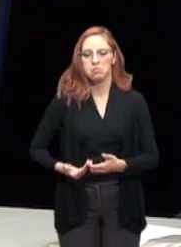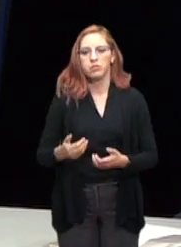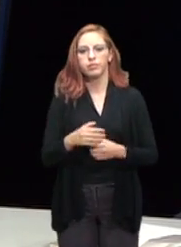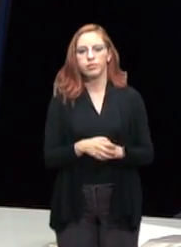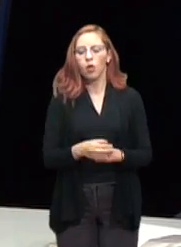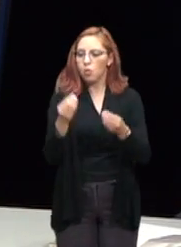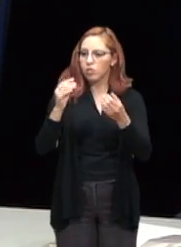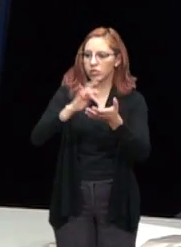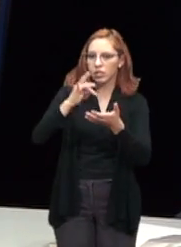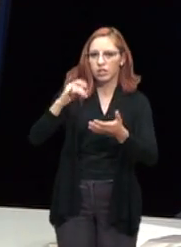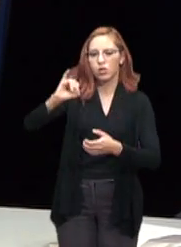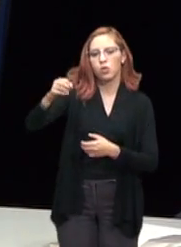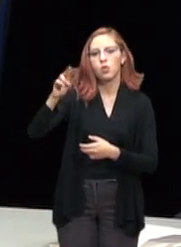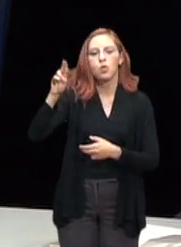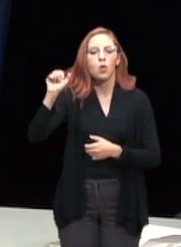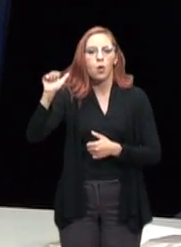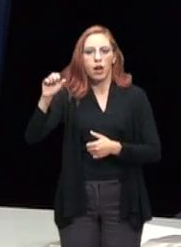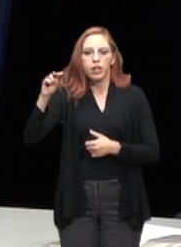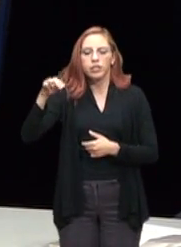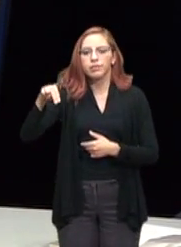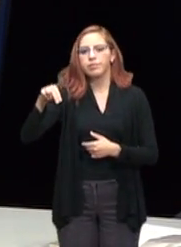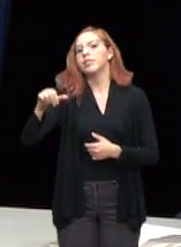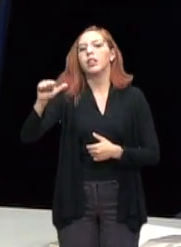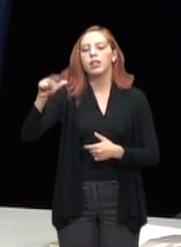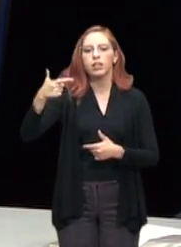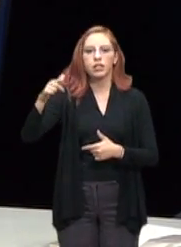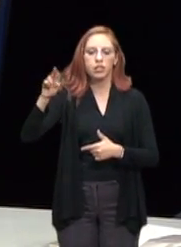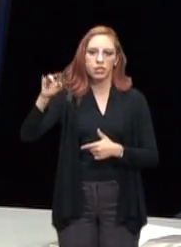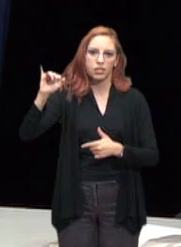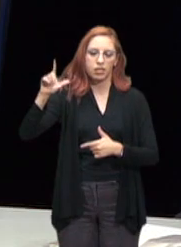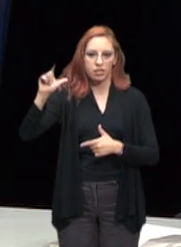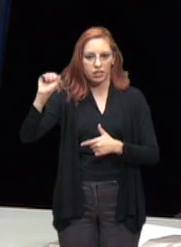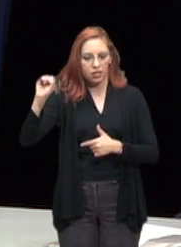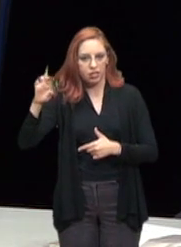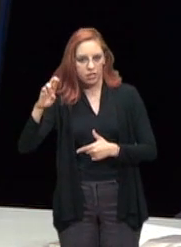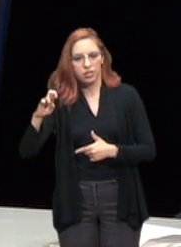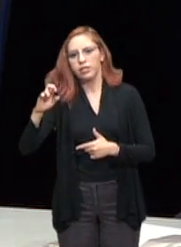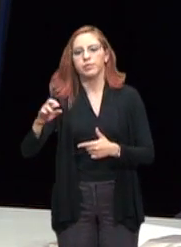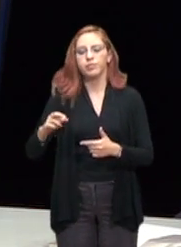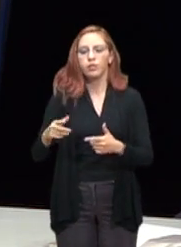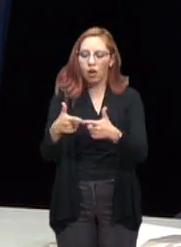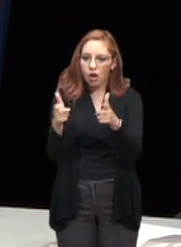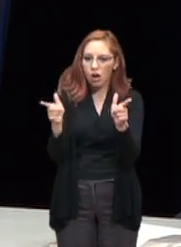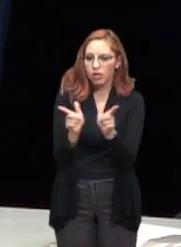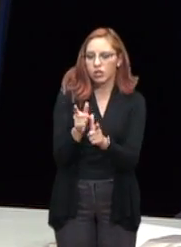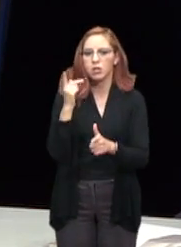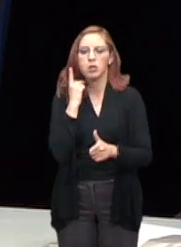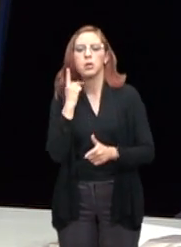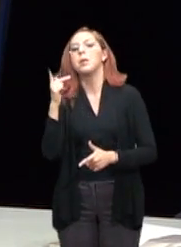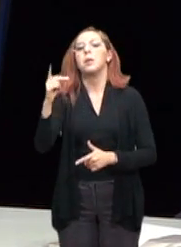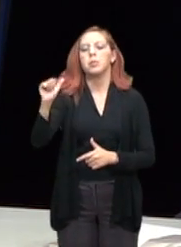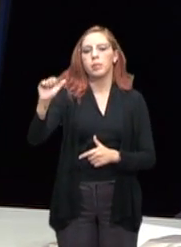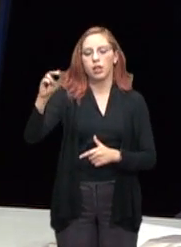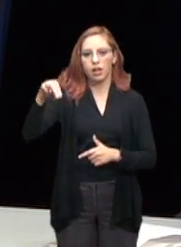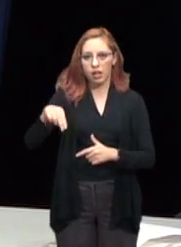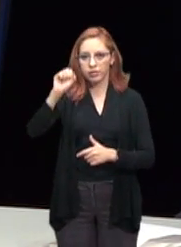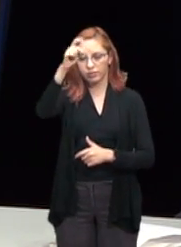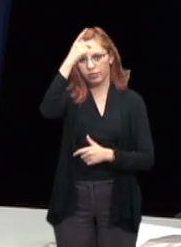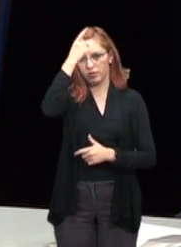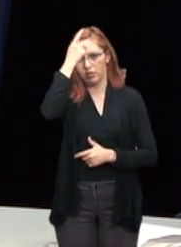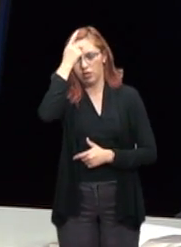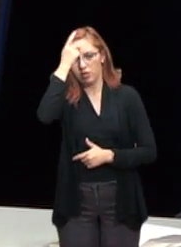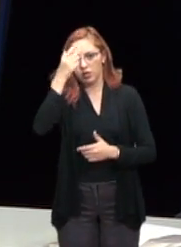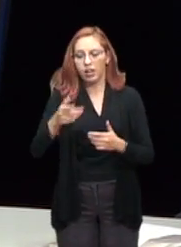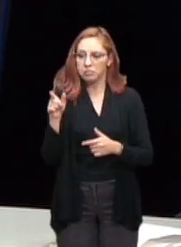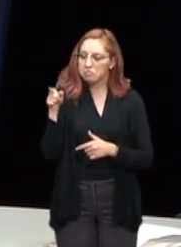Muchas gracias, Juan Francisco Aguilar Hernández, líder estatal del Partido Acción Nacional en San Luis Potosí. Ahí está, habla José